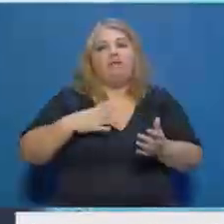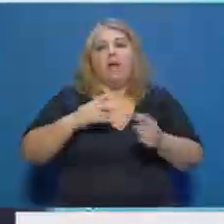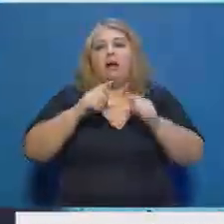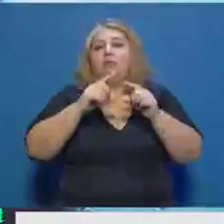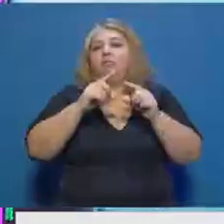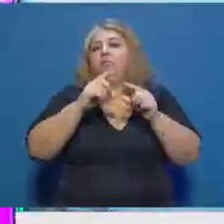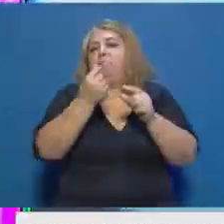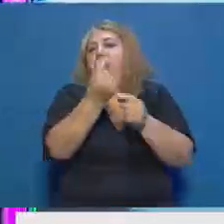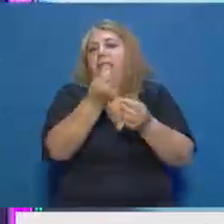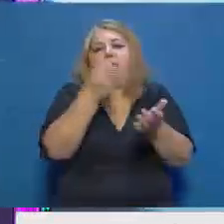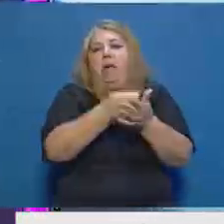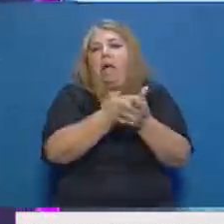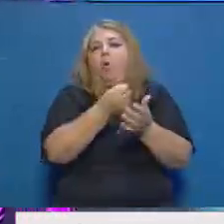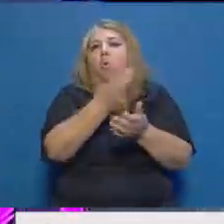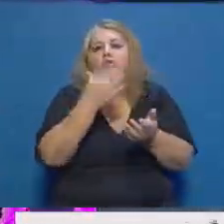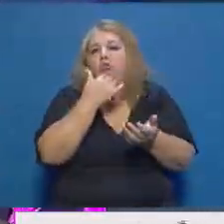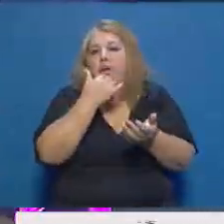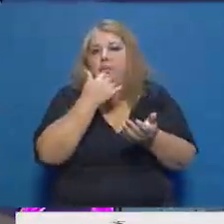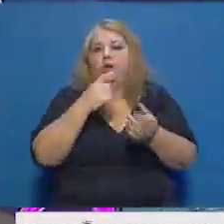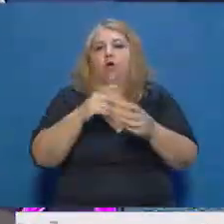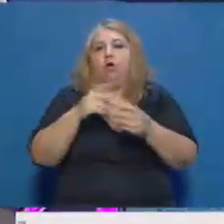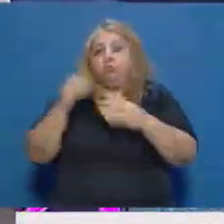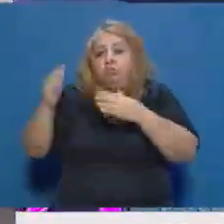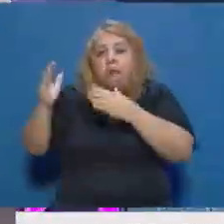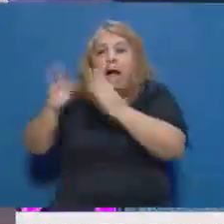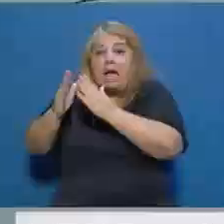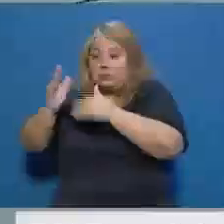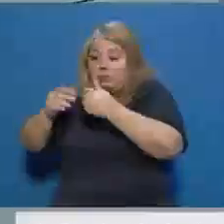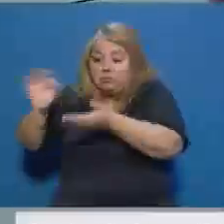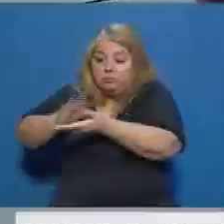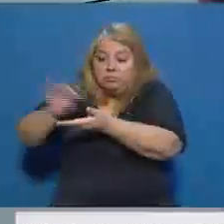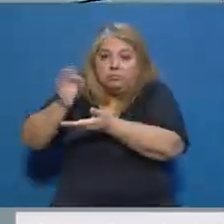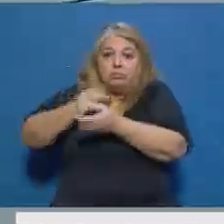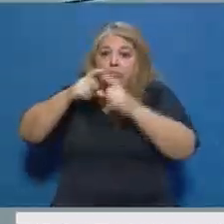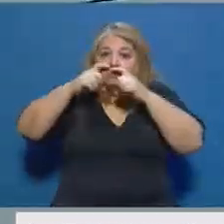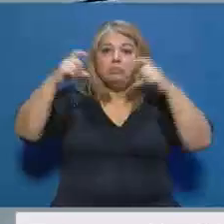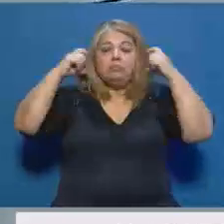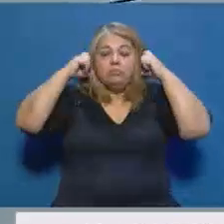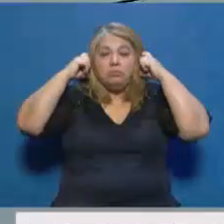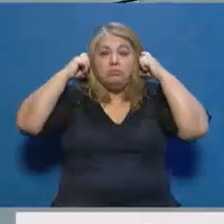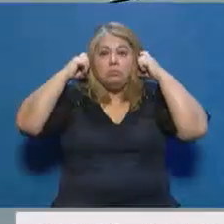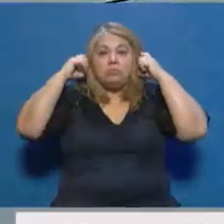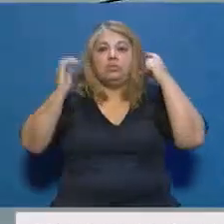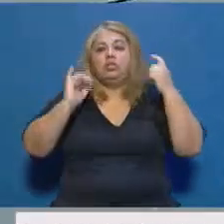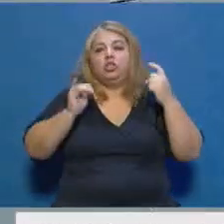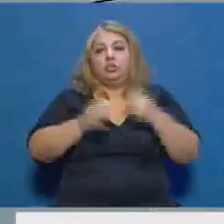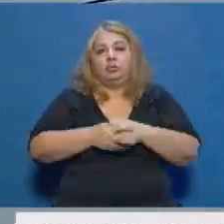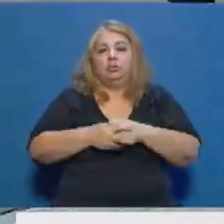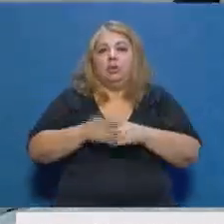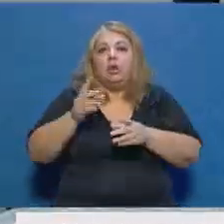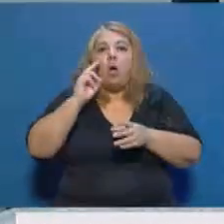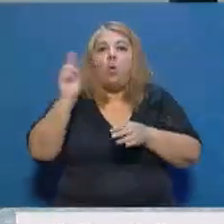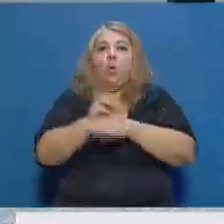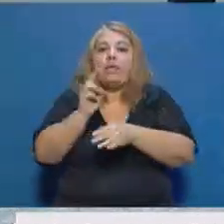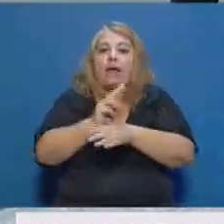pero se va a multar aquellos que no lleven el barbijo de fabricación casera o el denominado tapaboca, pero hay que tener en cuenta todo eso, hoy